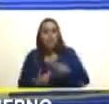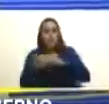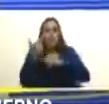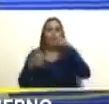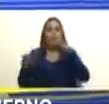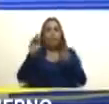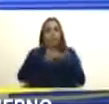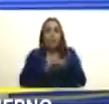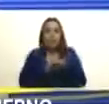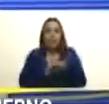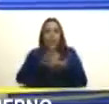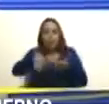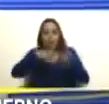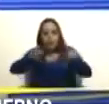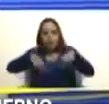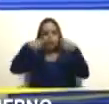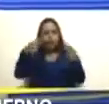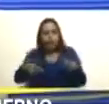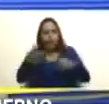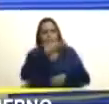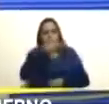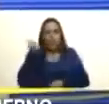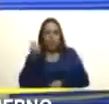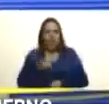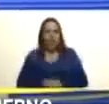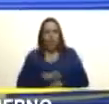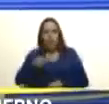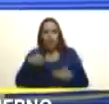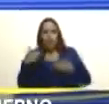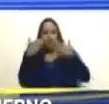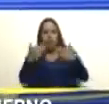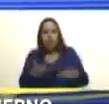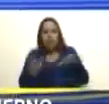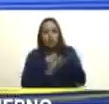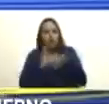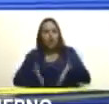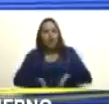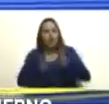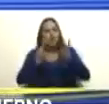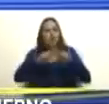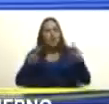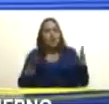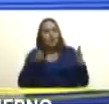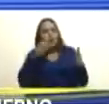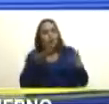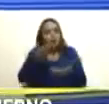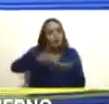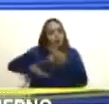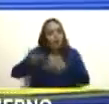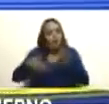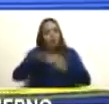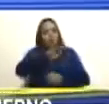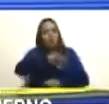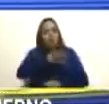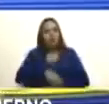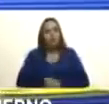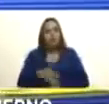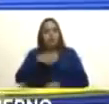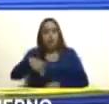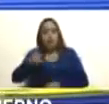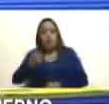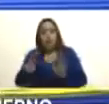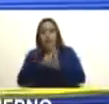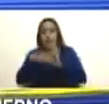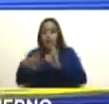para reponerse para mejorar para avanzar en un camino de prosperidad y de bienestar al que tenemos derecho